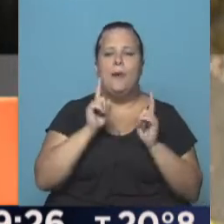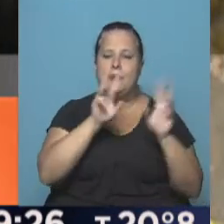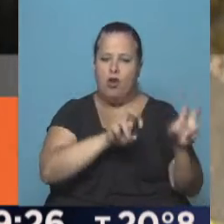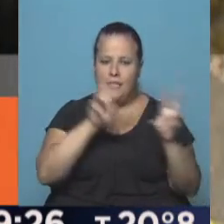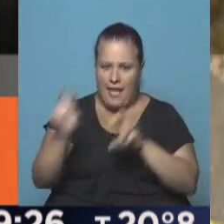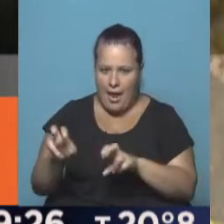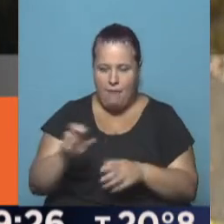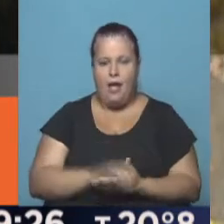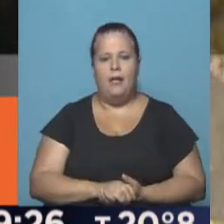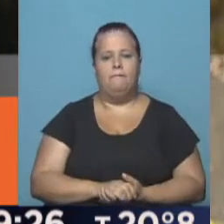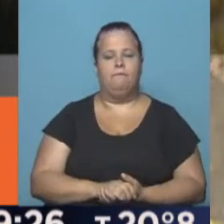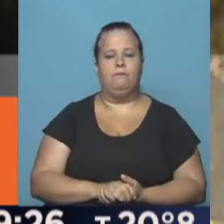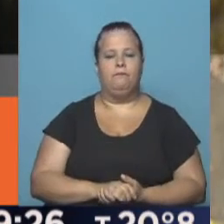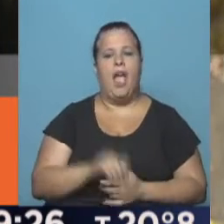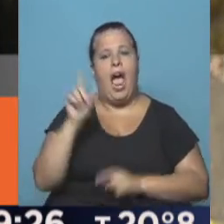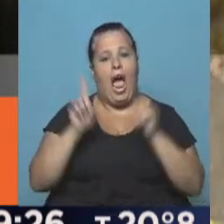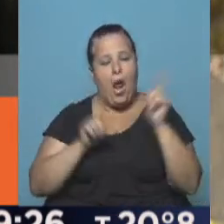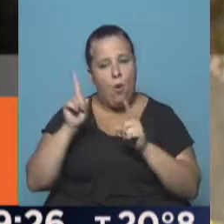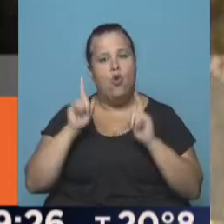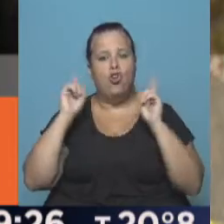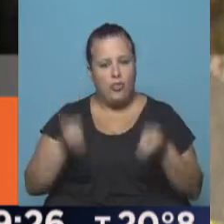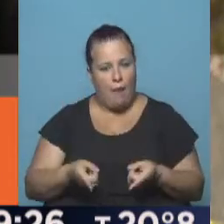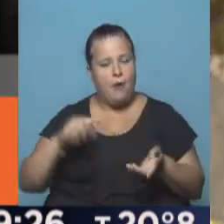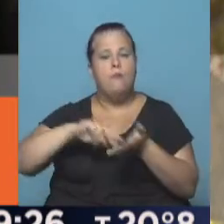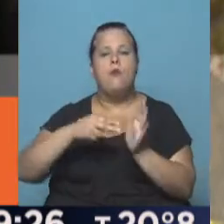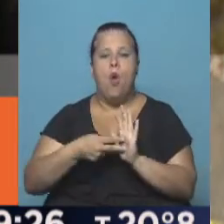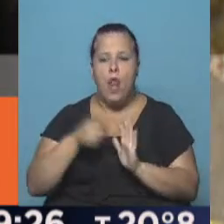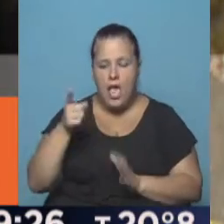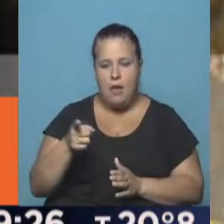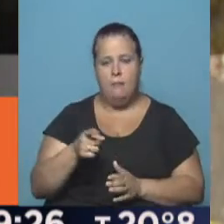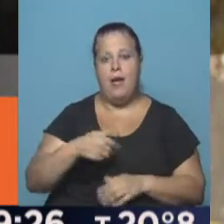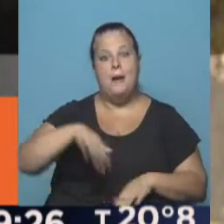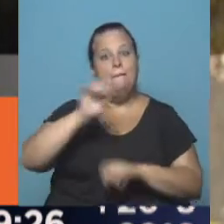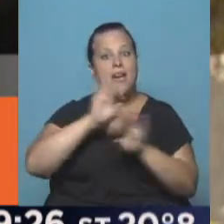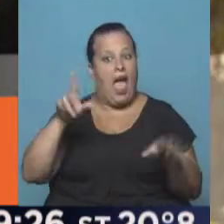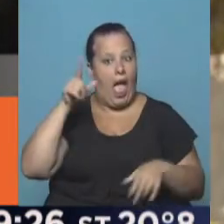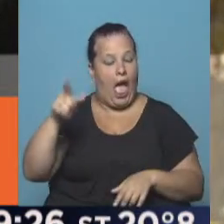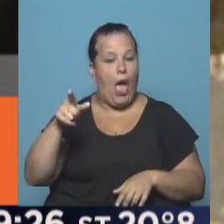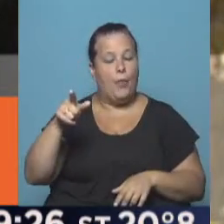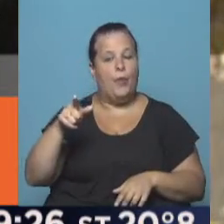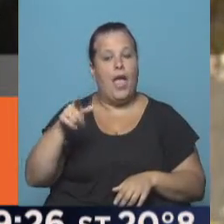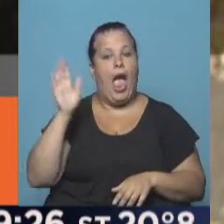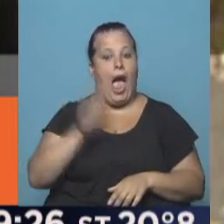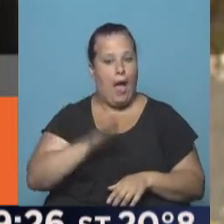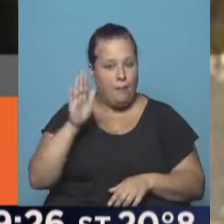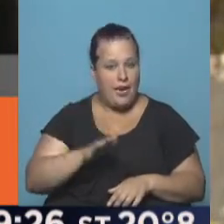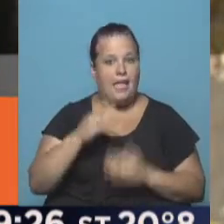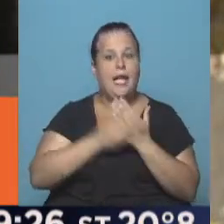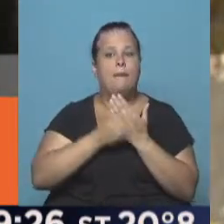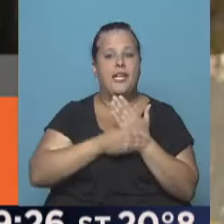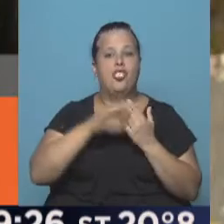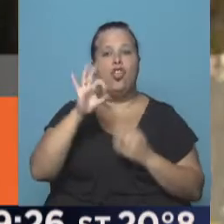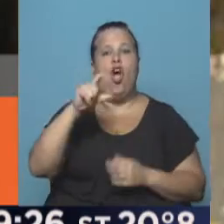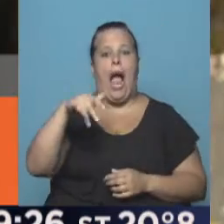tema, algunos hechos también que se han producido, el más grave la amenaza al ministro